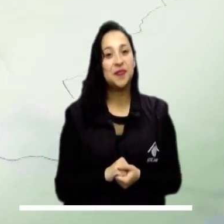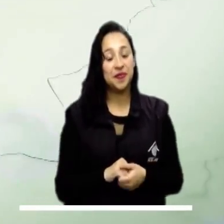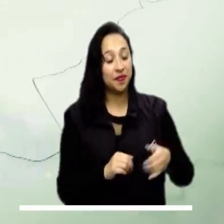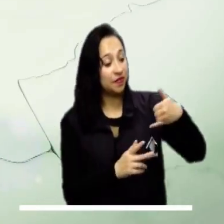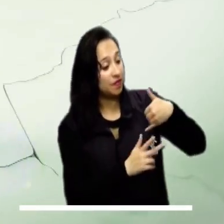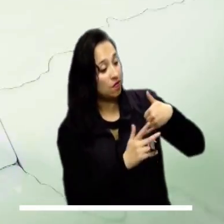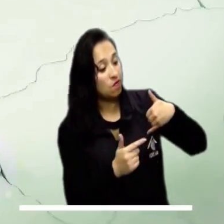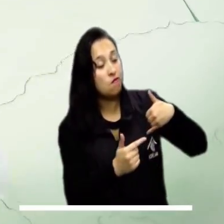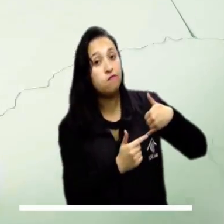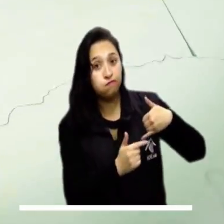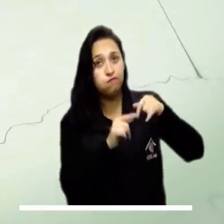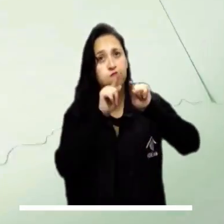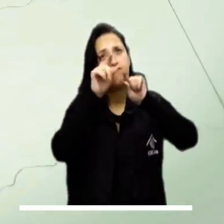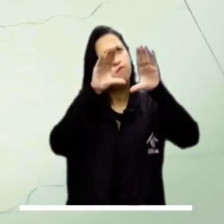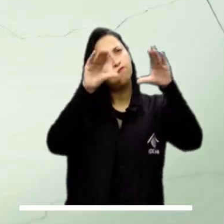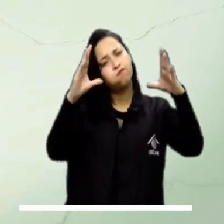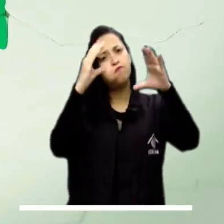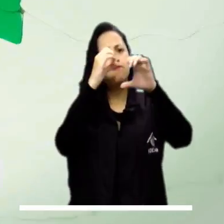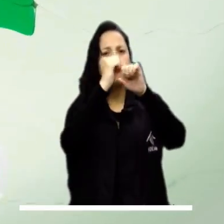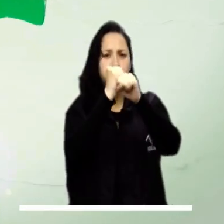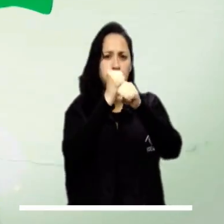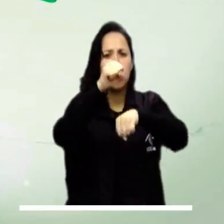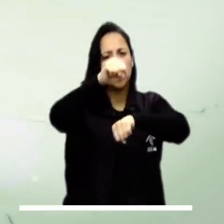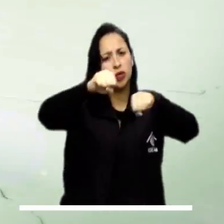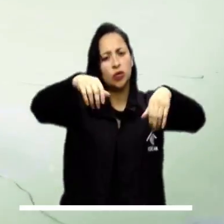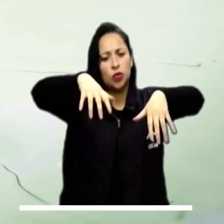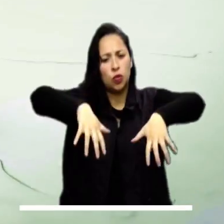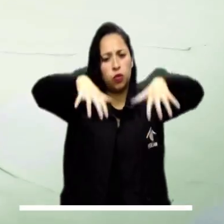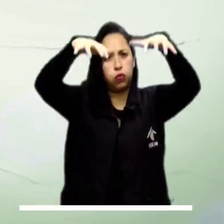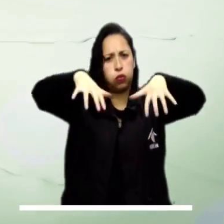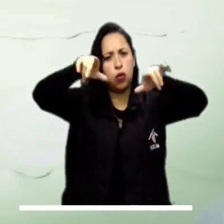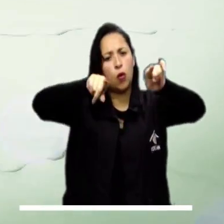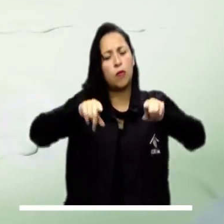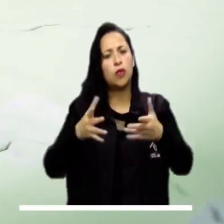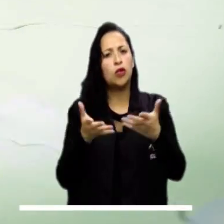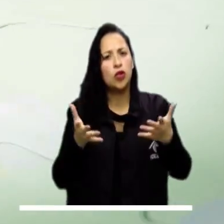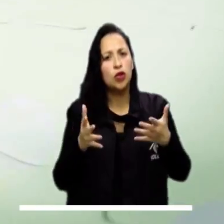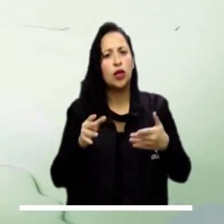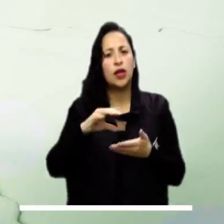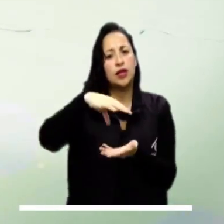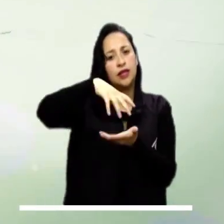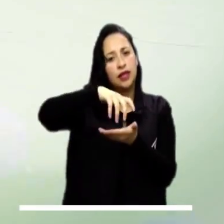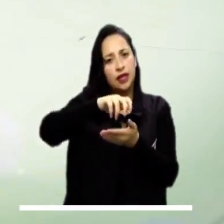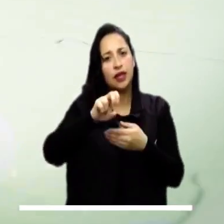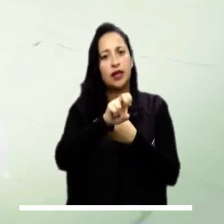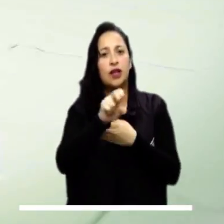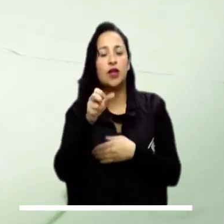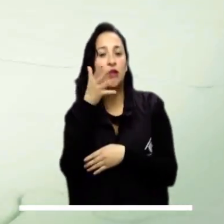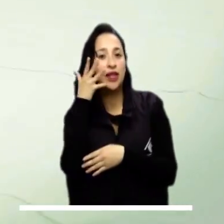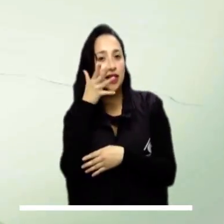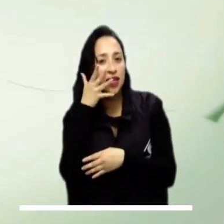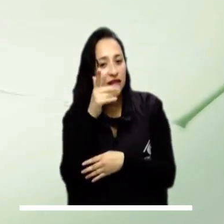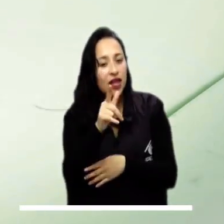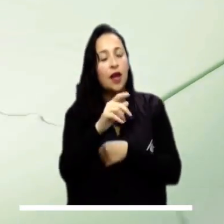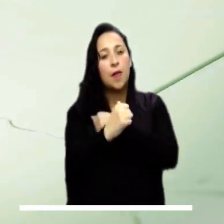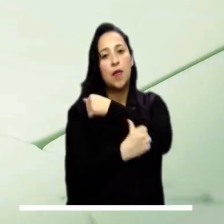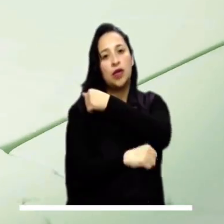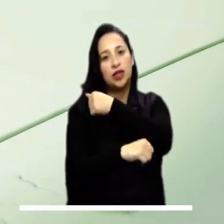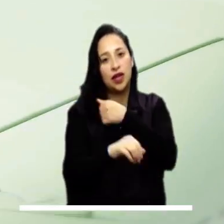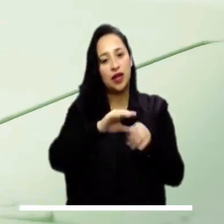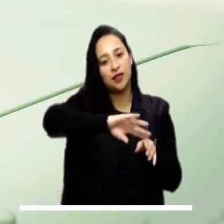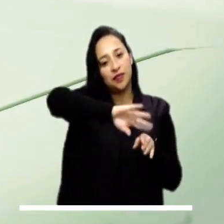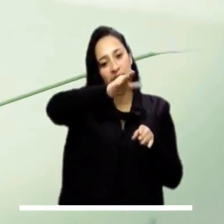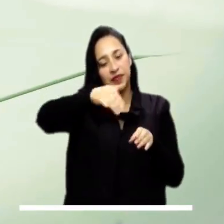En la región andina el cielo lucirá cubierto y es probable que se presenten lluvias dispersas en Santander, norte de